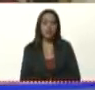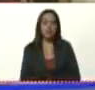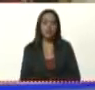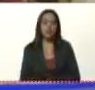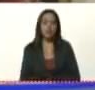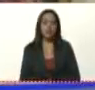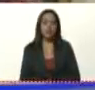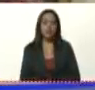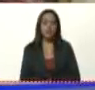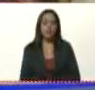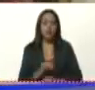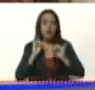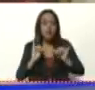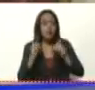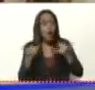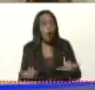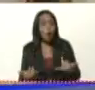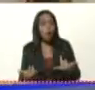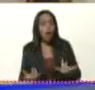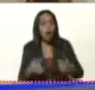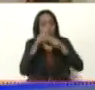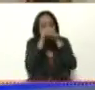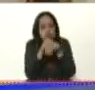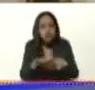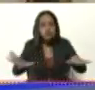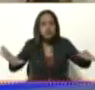Y que eso permitió que se multiplicara.